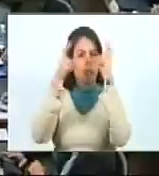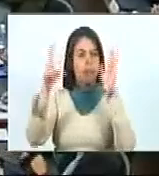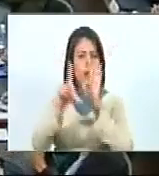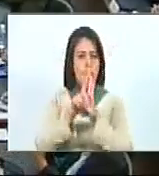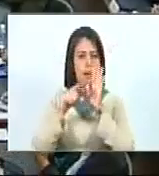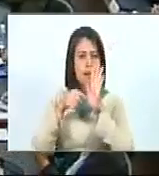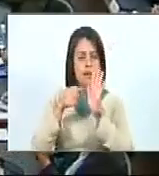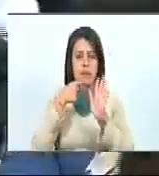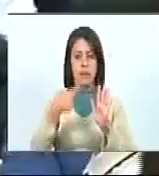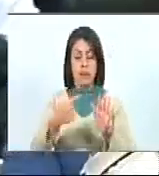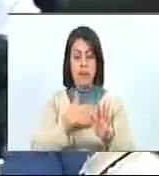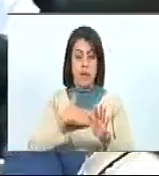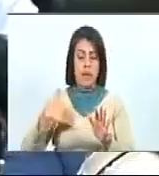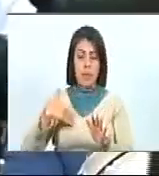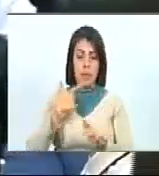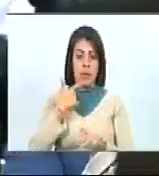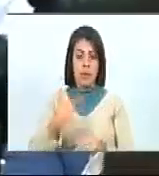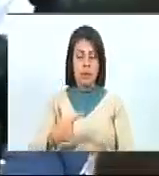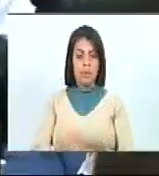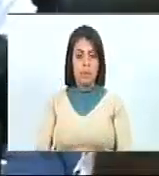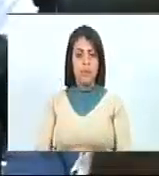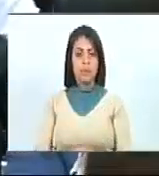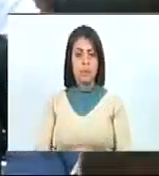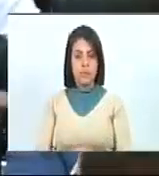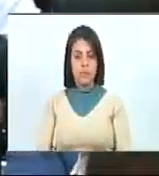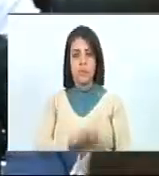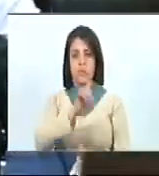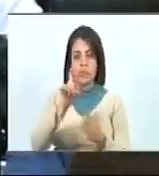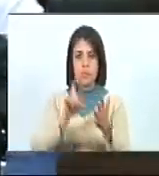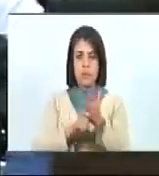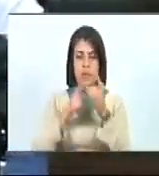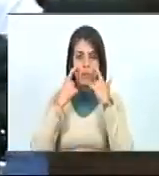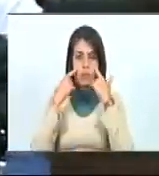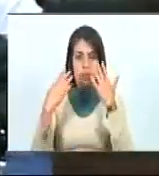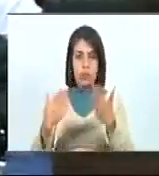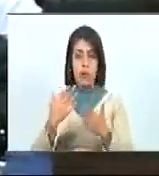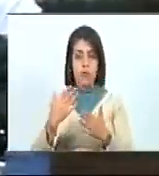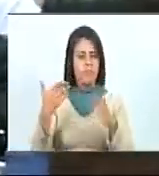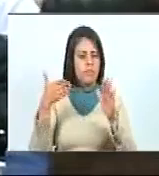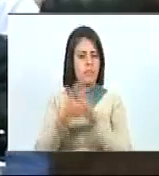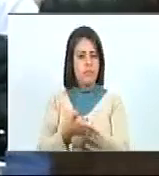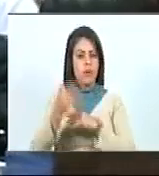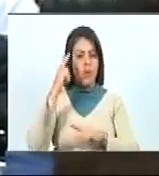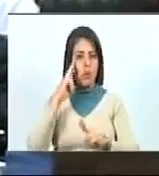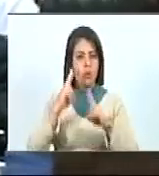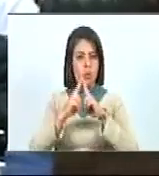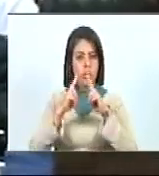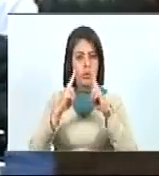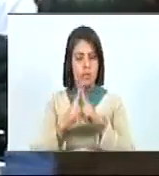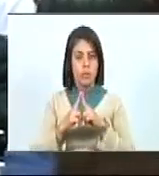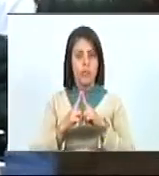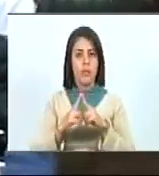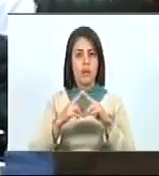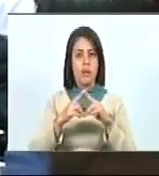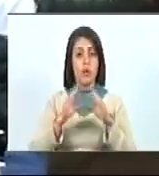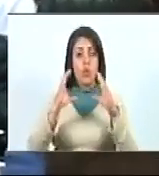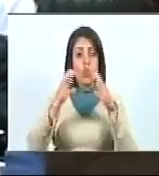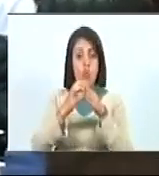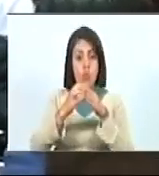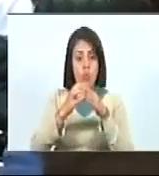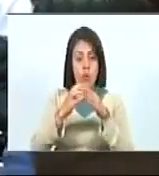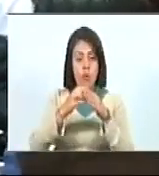la ley, bueno, queremos de manera muy general enfocar que no es otra cosa que el reconocimiento de la comunidad